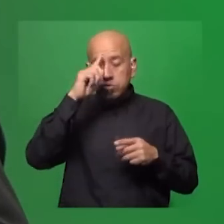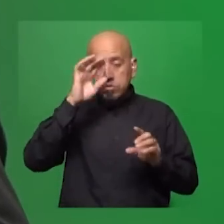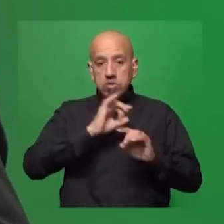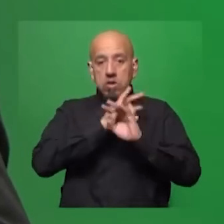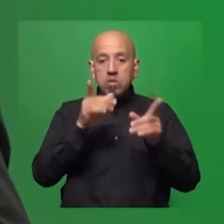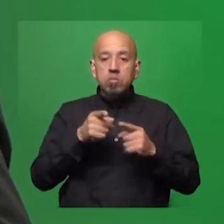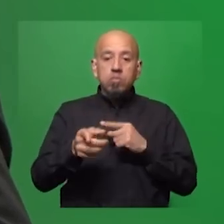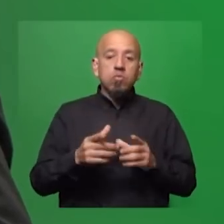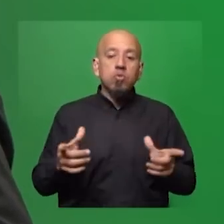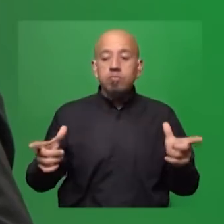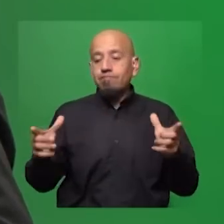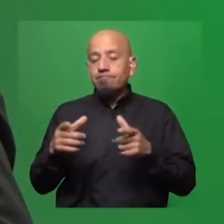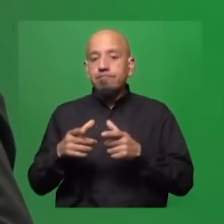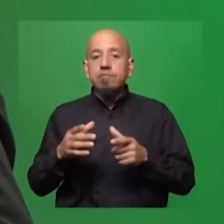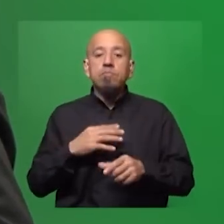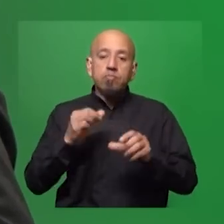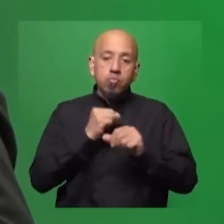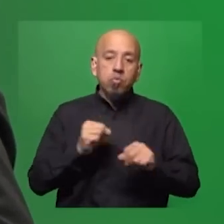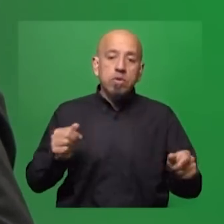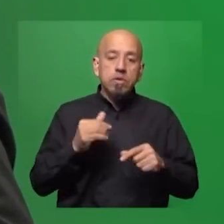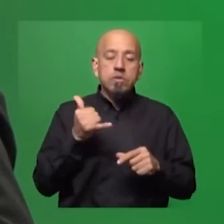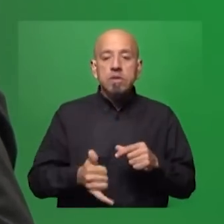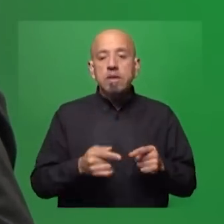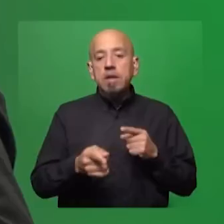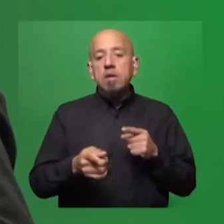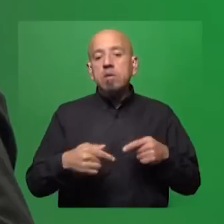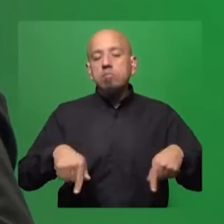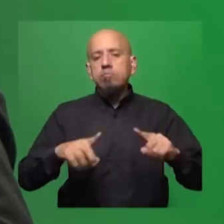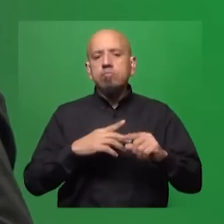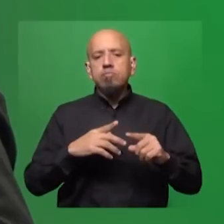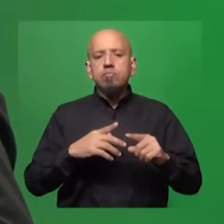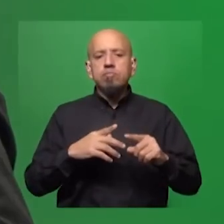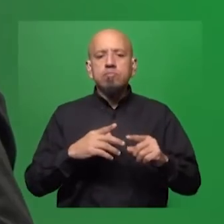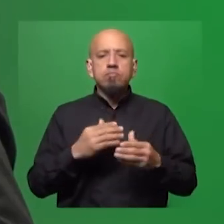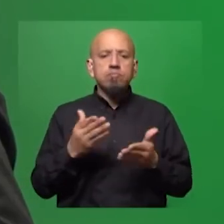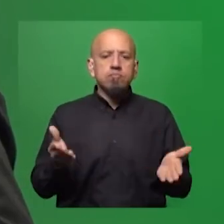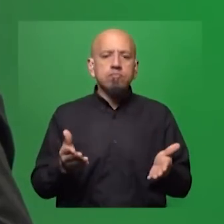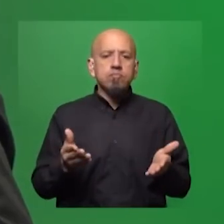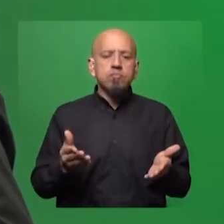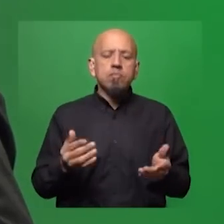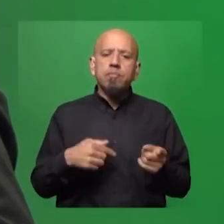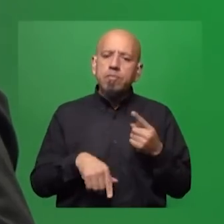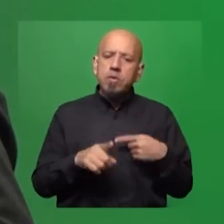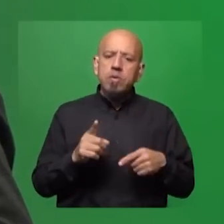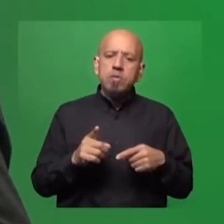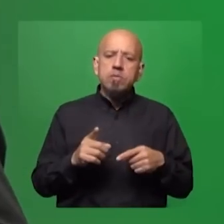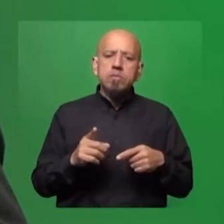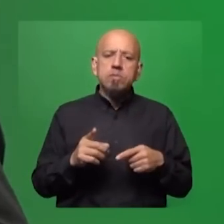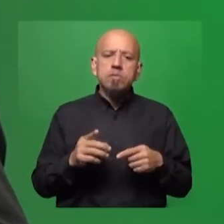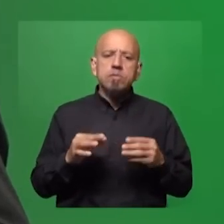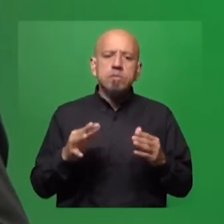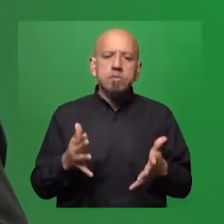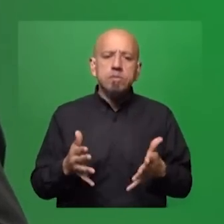su tamaño, su influencia, logran tener en sí mismas una capacidad de acción. Pero para el resto,